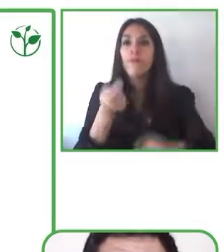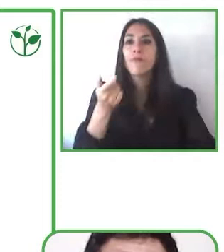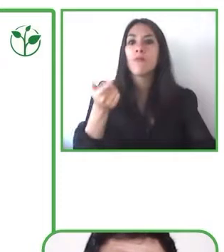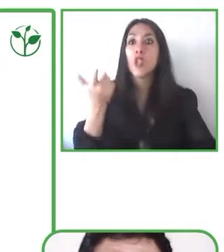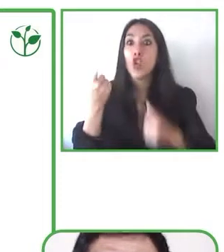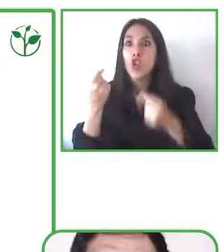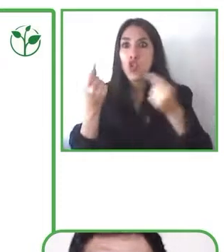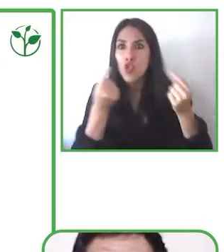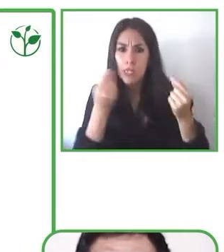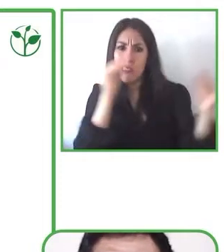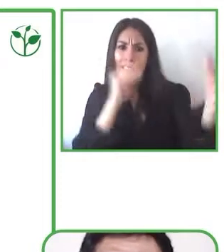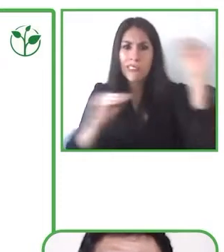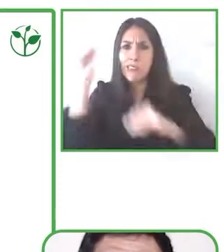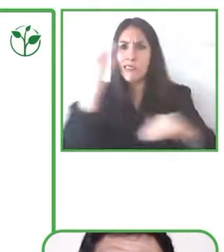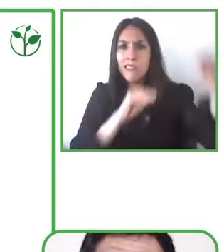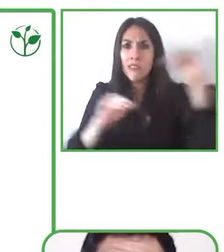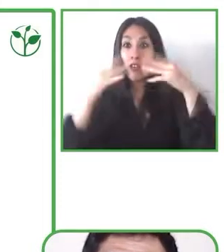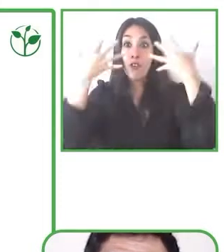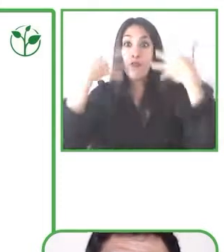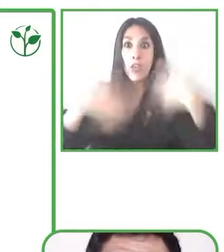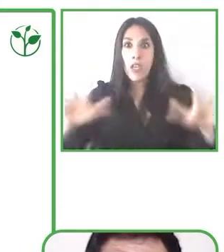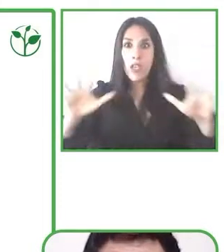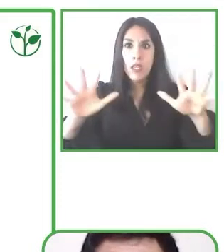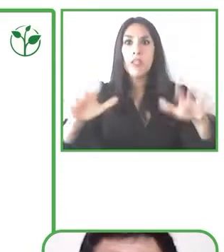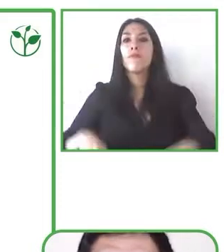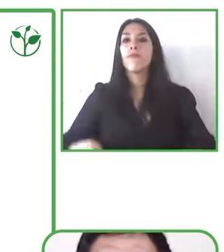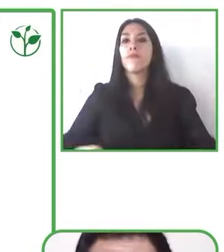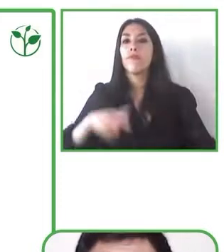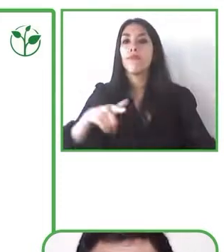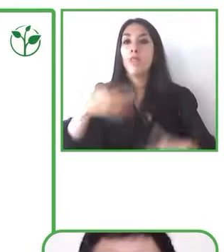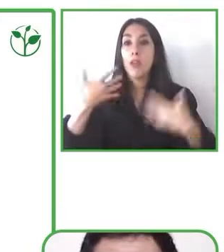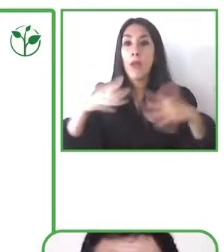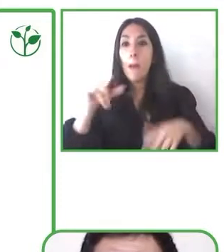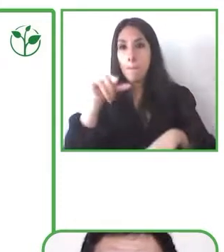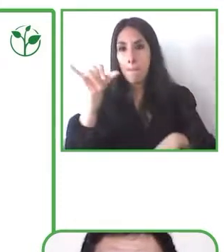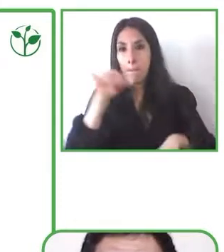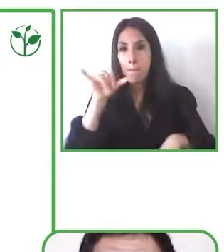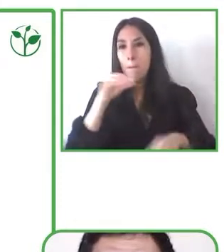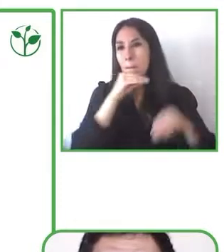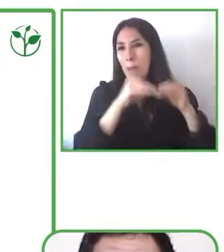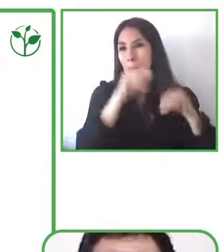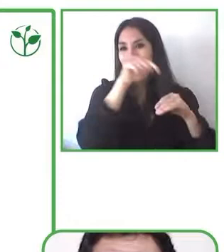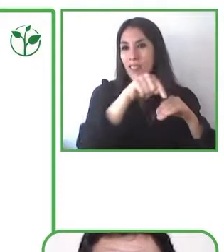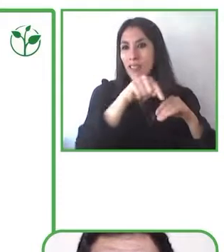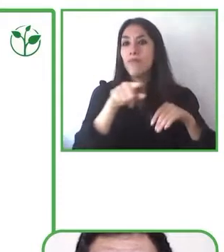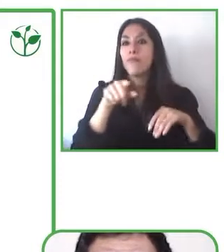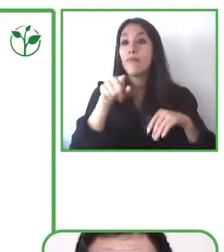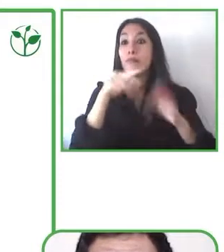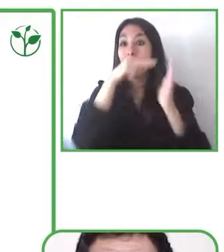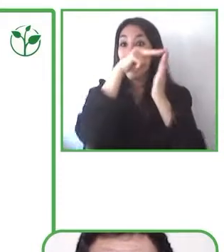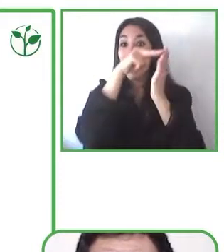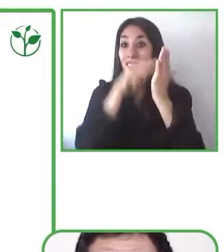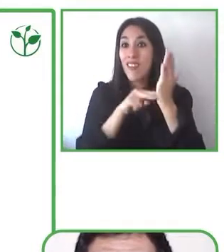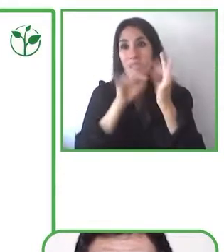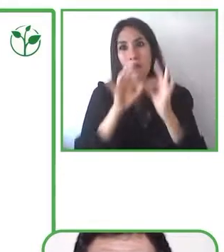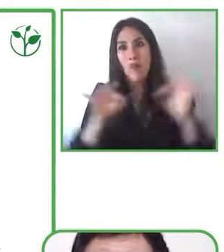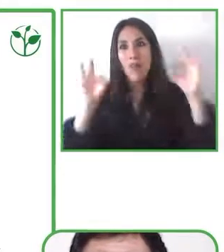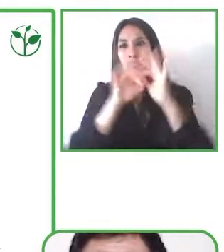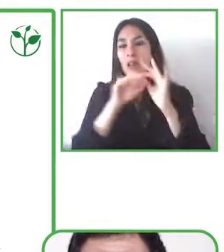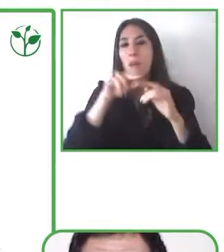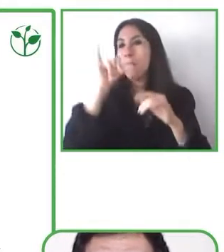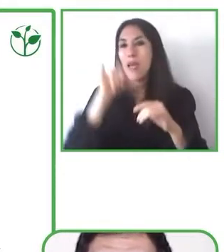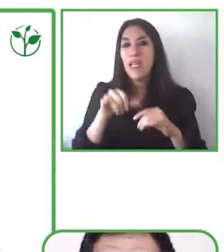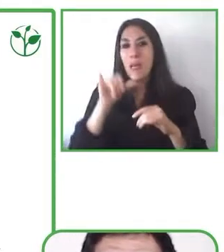con dificultades en el desarrollo, pues siguen presentando entonces bajas tasas de aprendizaje lector.